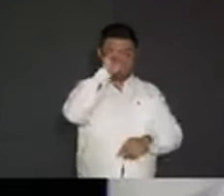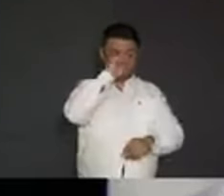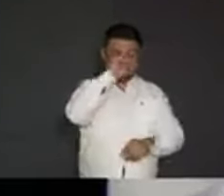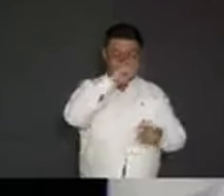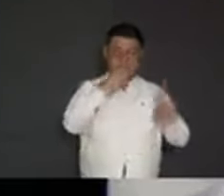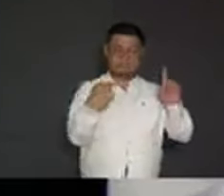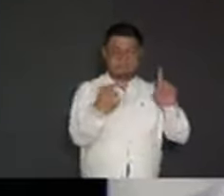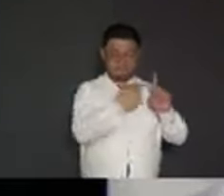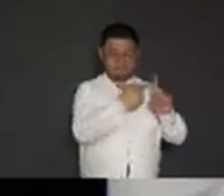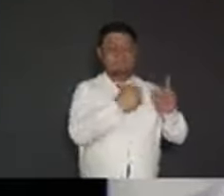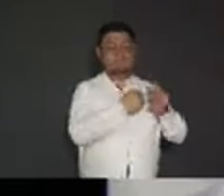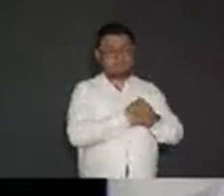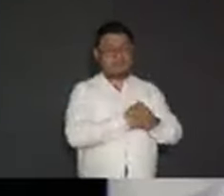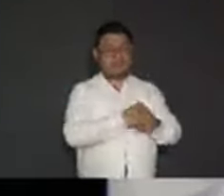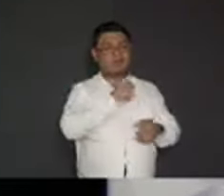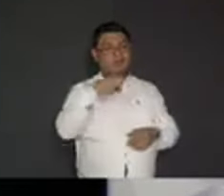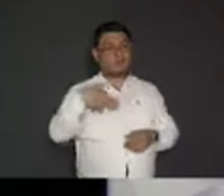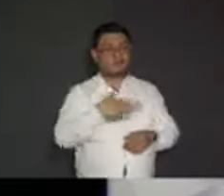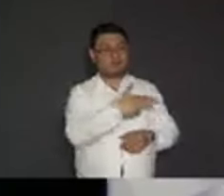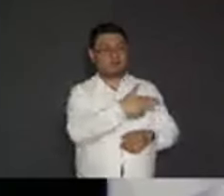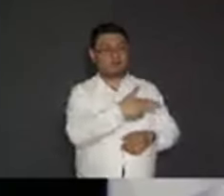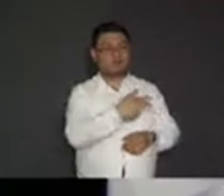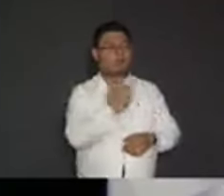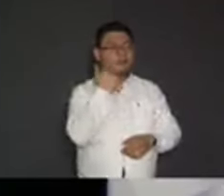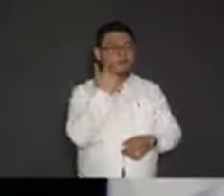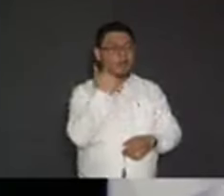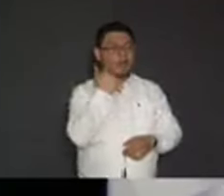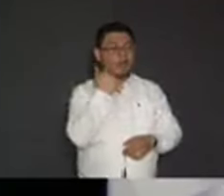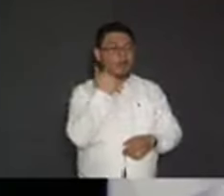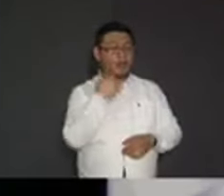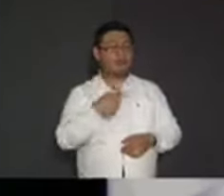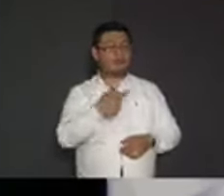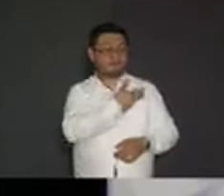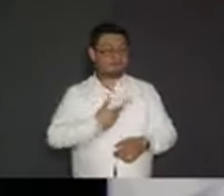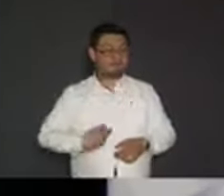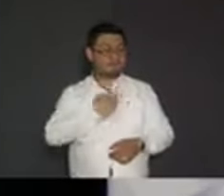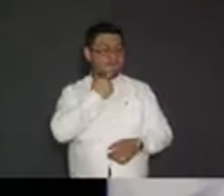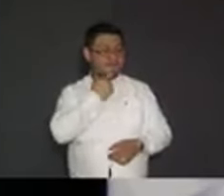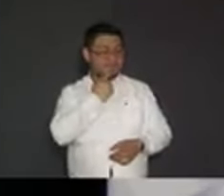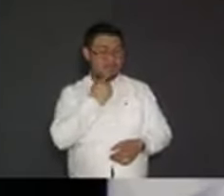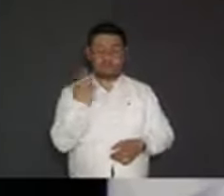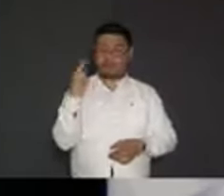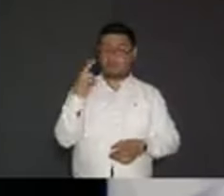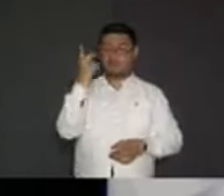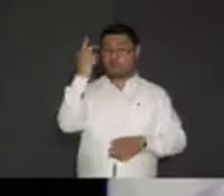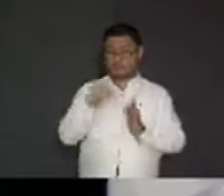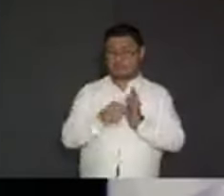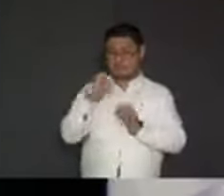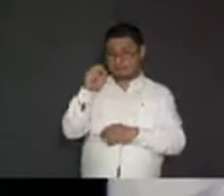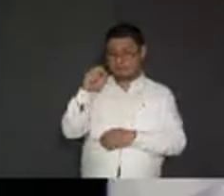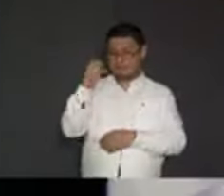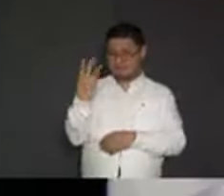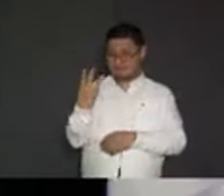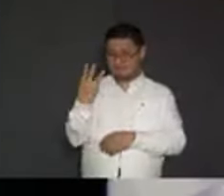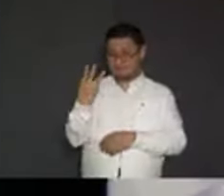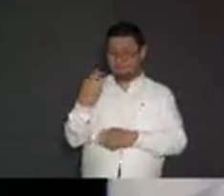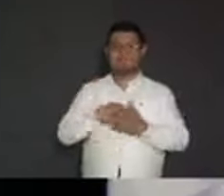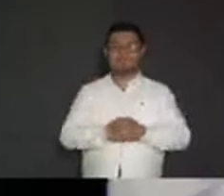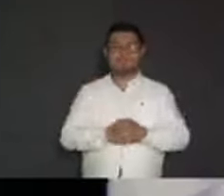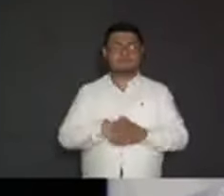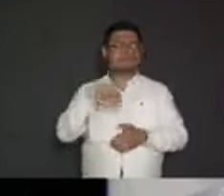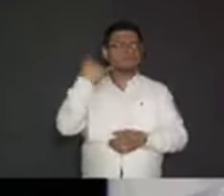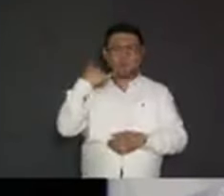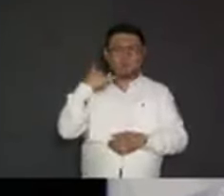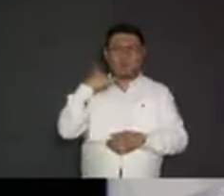Miren lo que dijo el presidente de la República apenas en noviembre del 2023. Yucatán está creciendo en lo